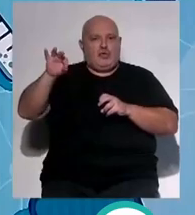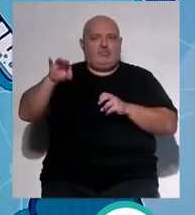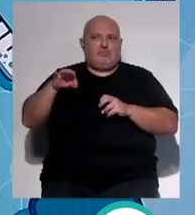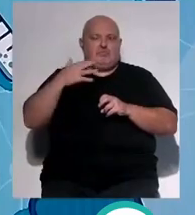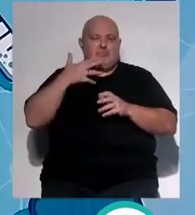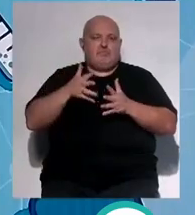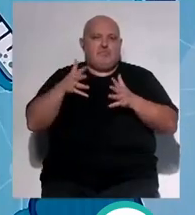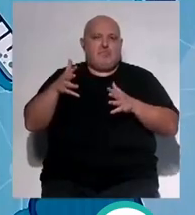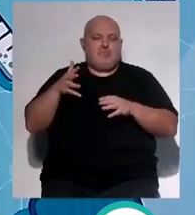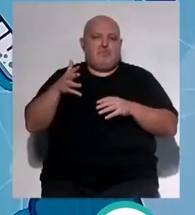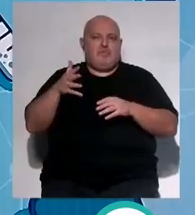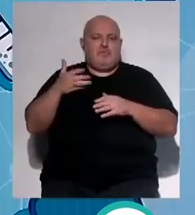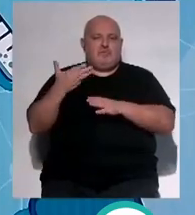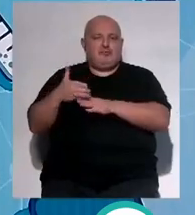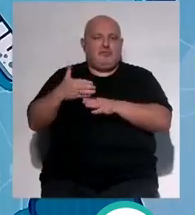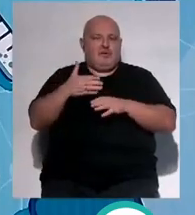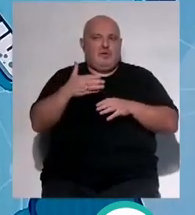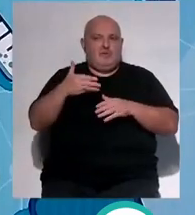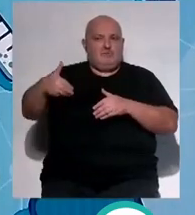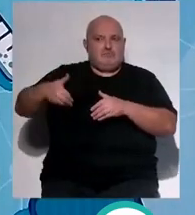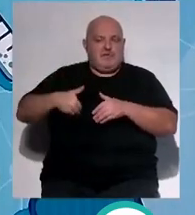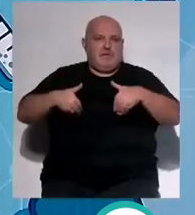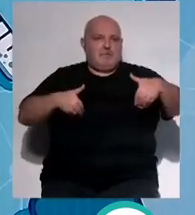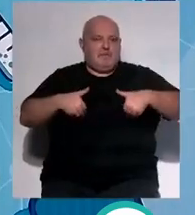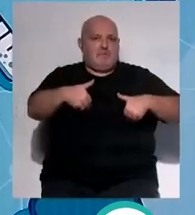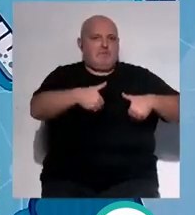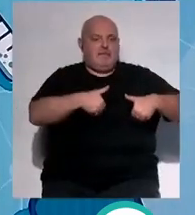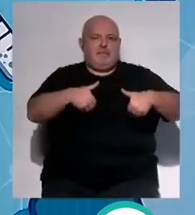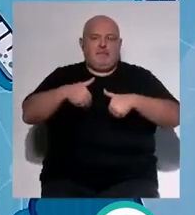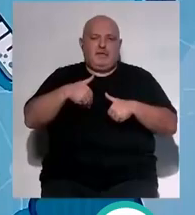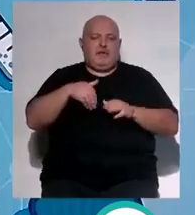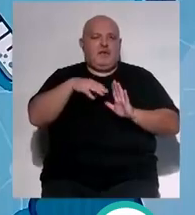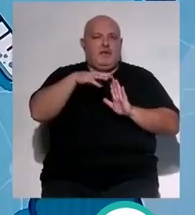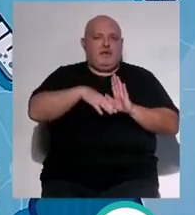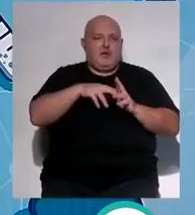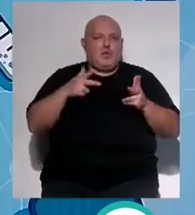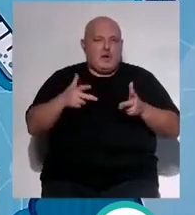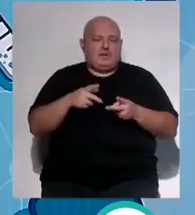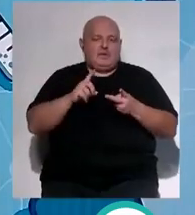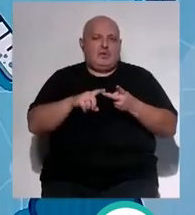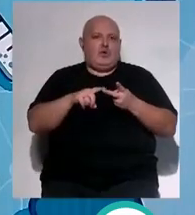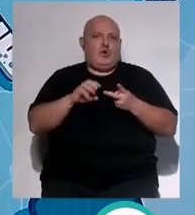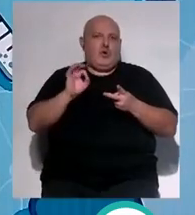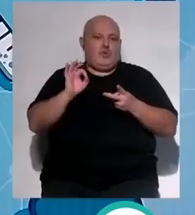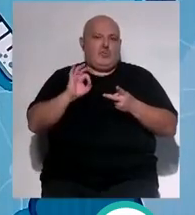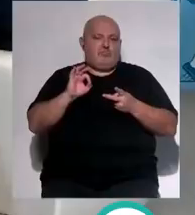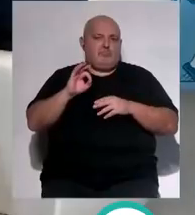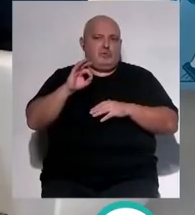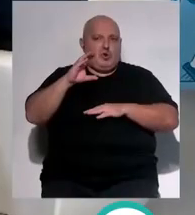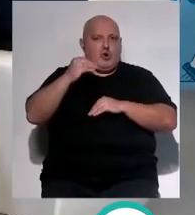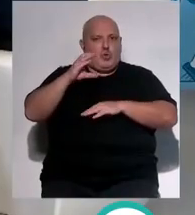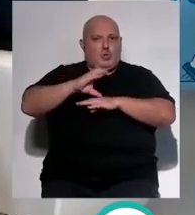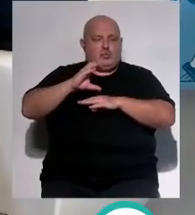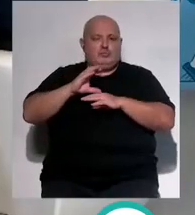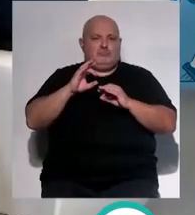contar con mayor holgura en quirófano para poder programar tanto la cirugía urgente como la cirugía programada